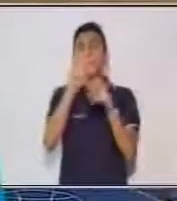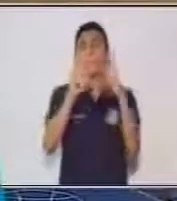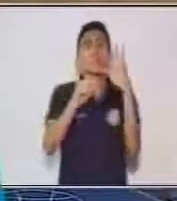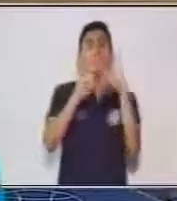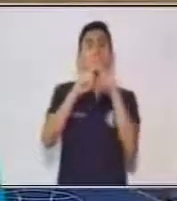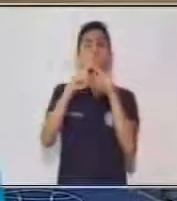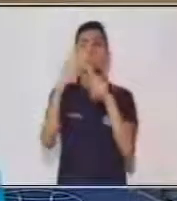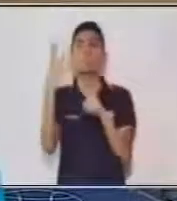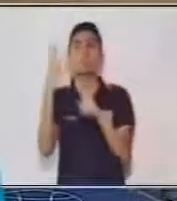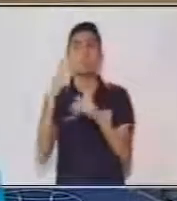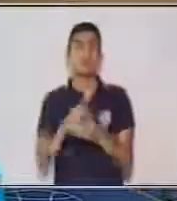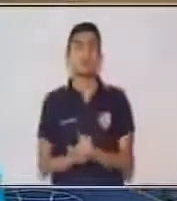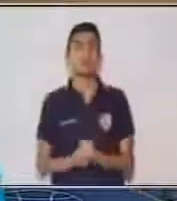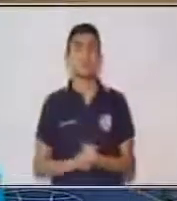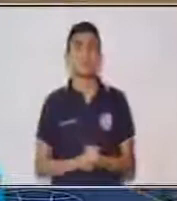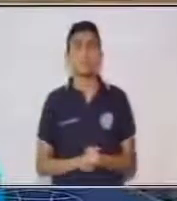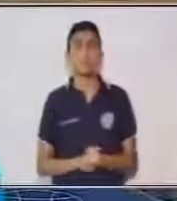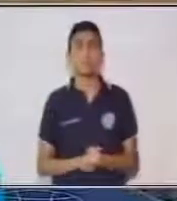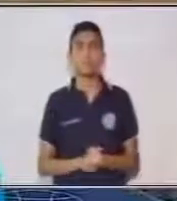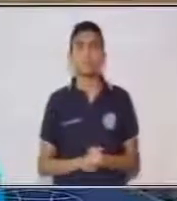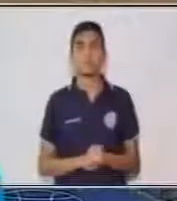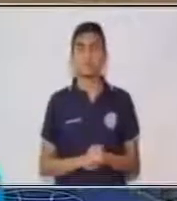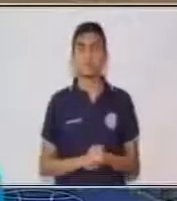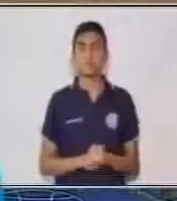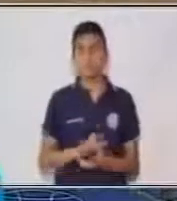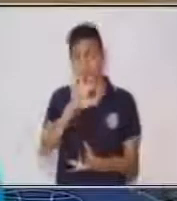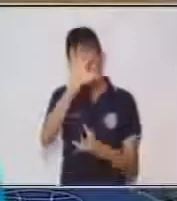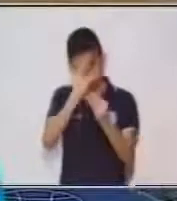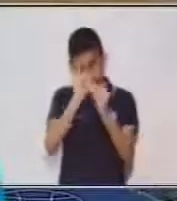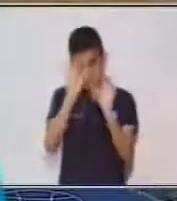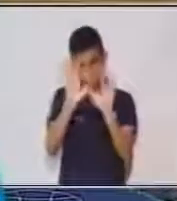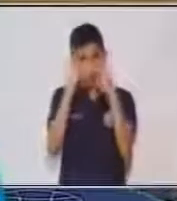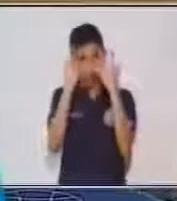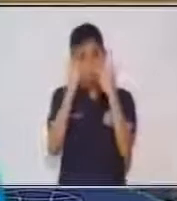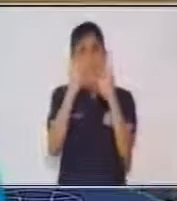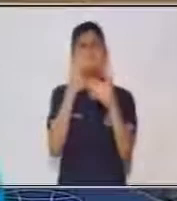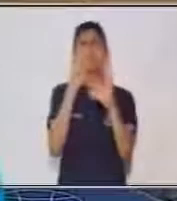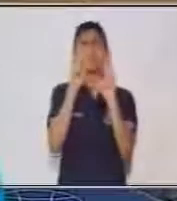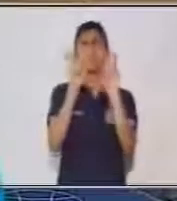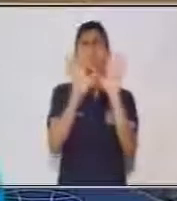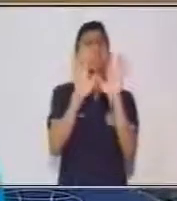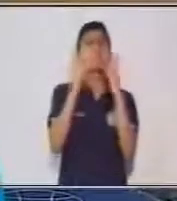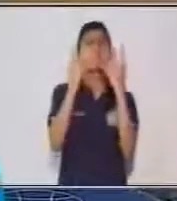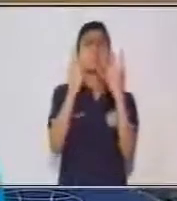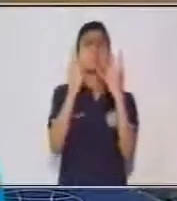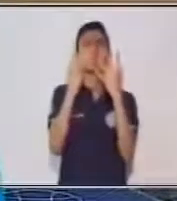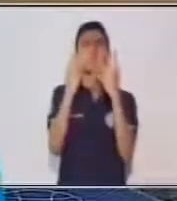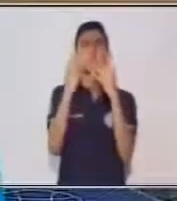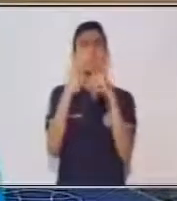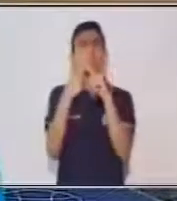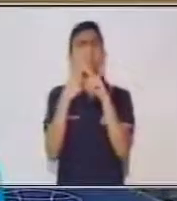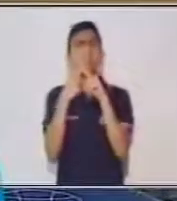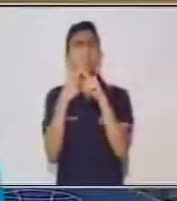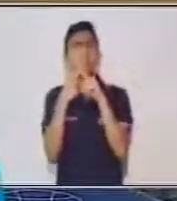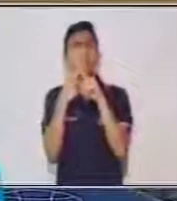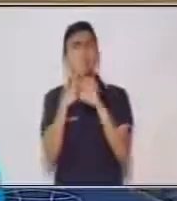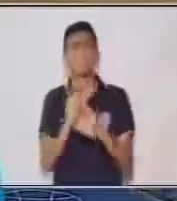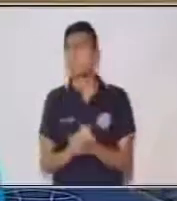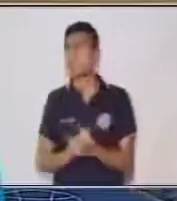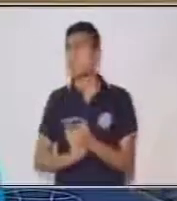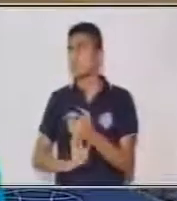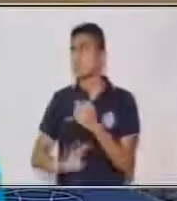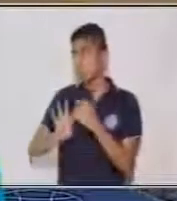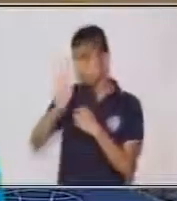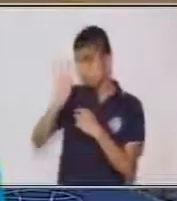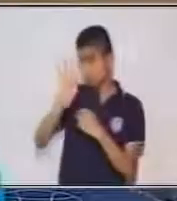por 4, 16, y 16 por